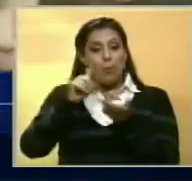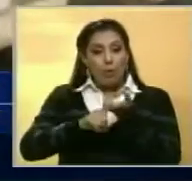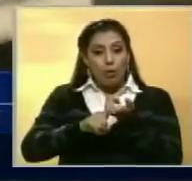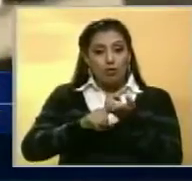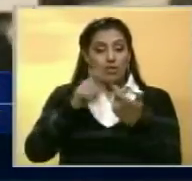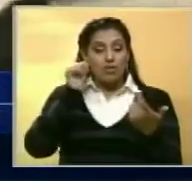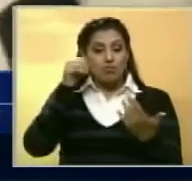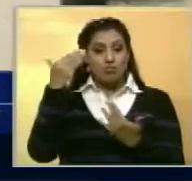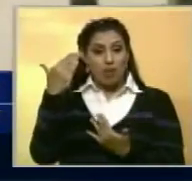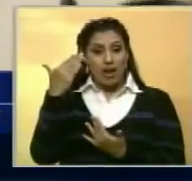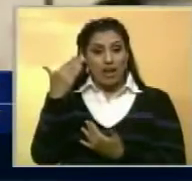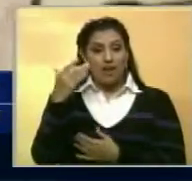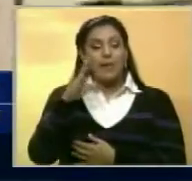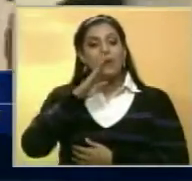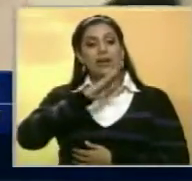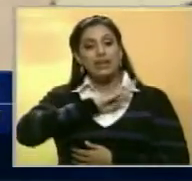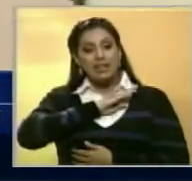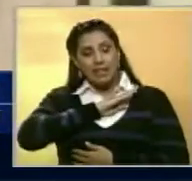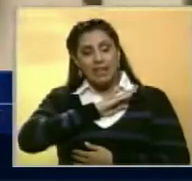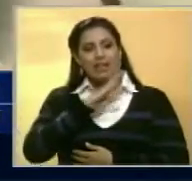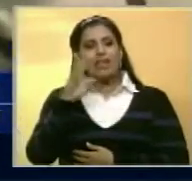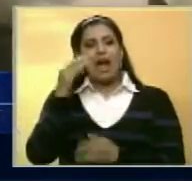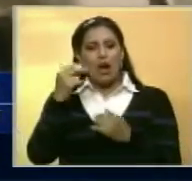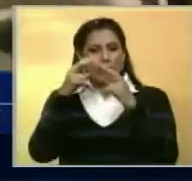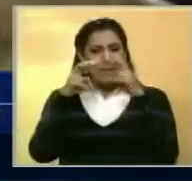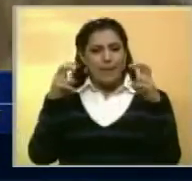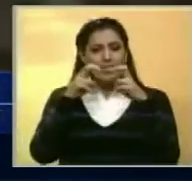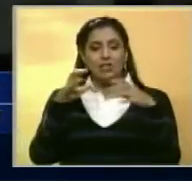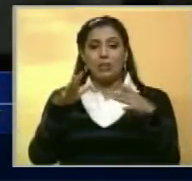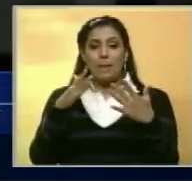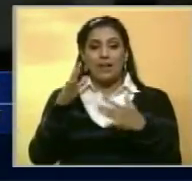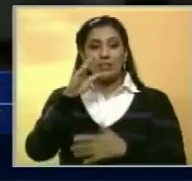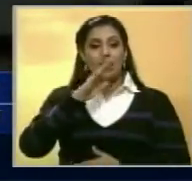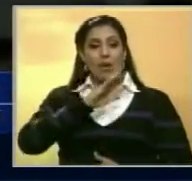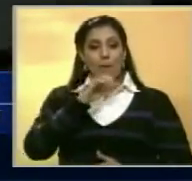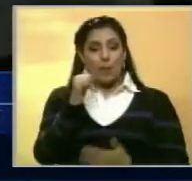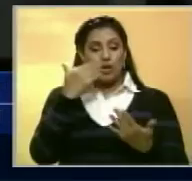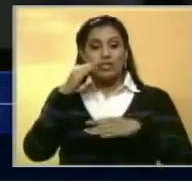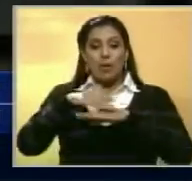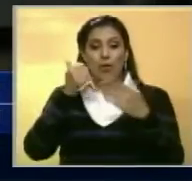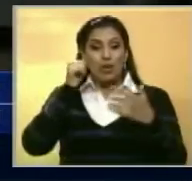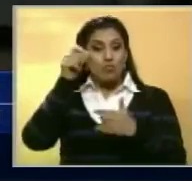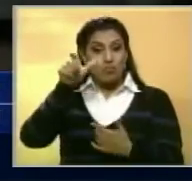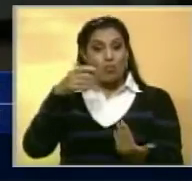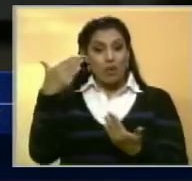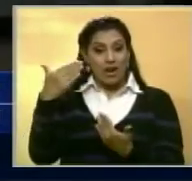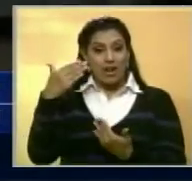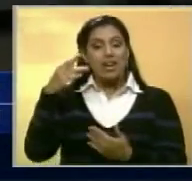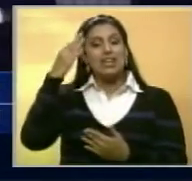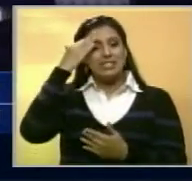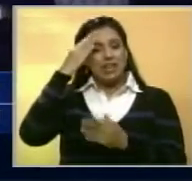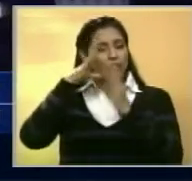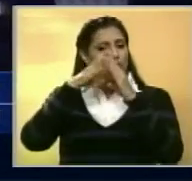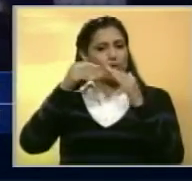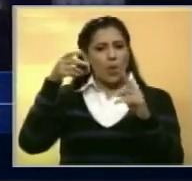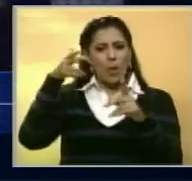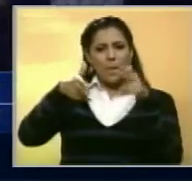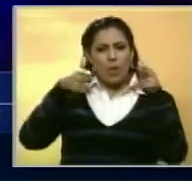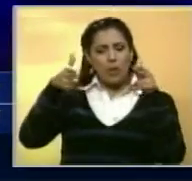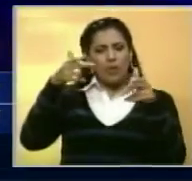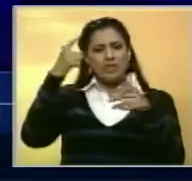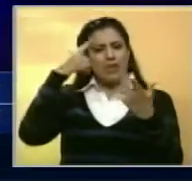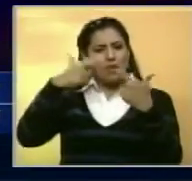del agresor, Noor Sashi Salman, está siendo investigada por el FBI, debido a que presuntamente conocía sobre el ataque